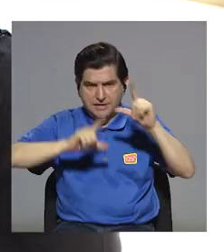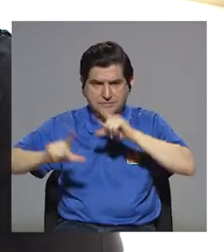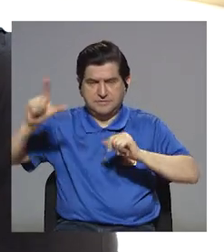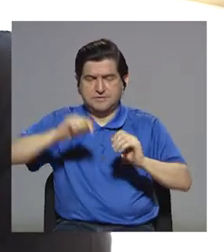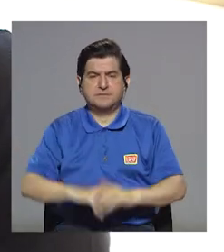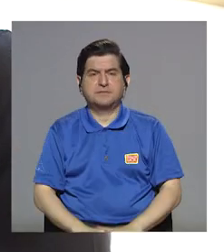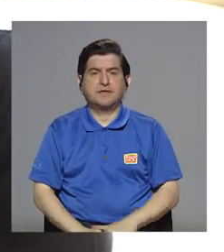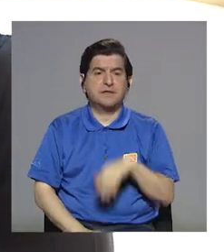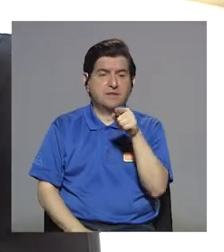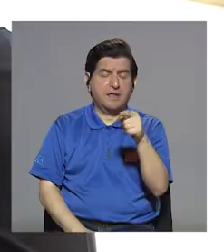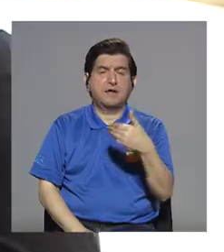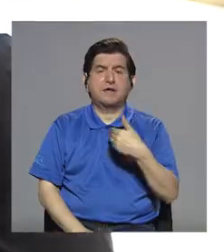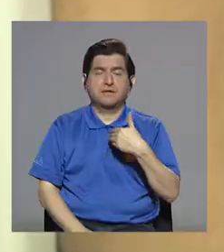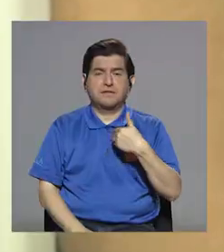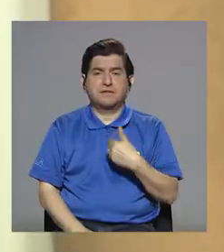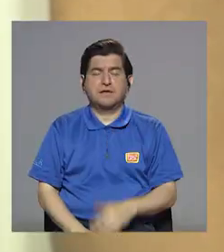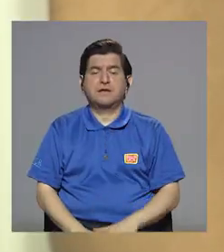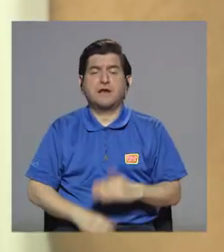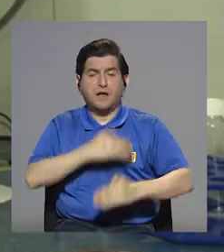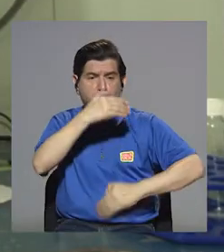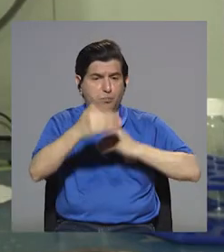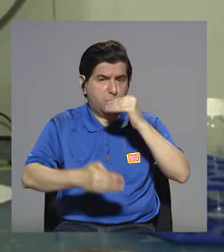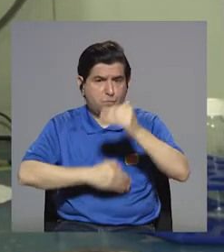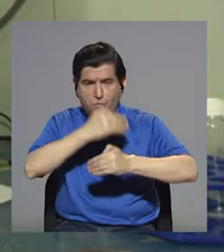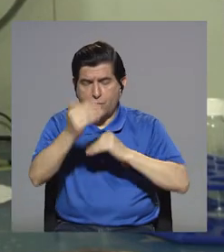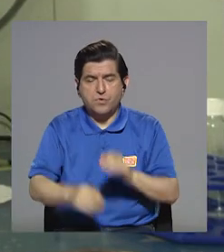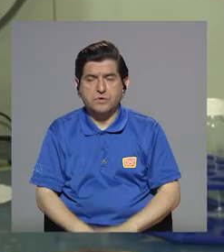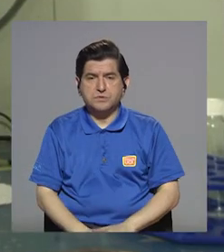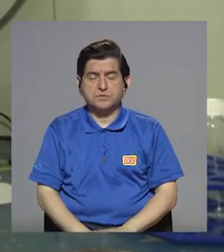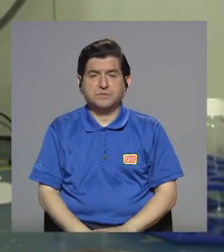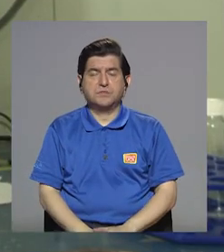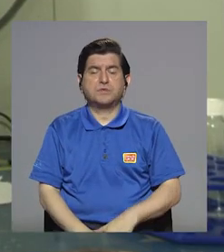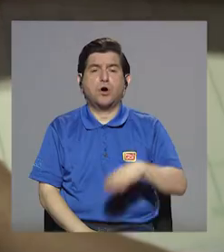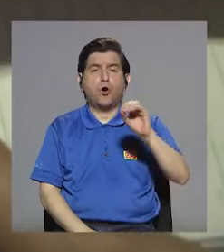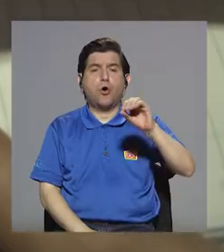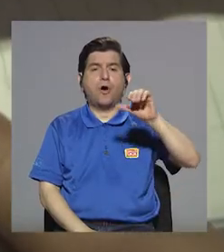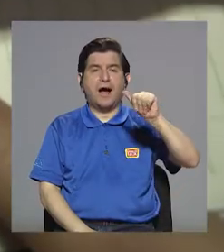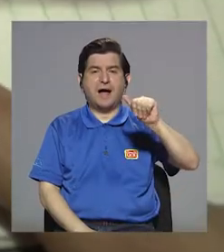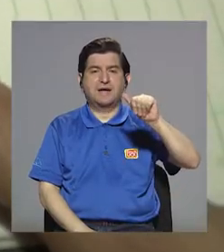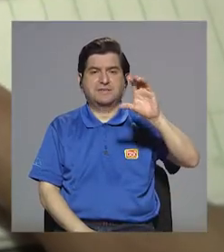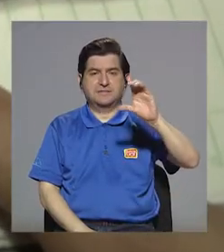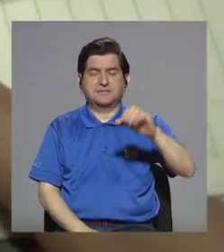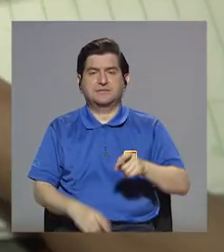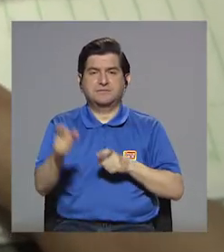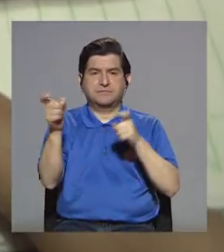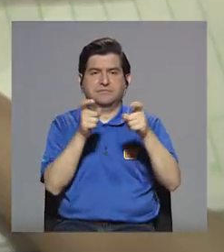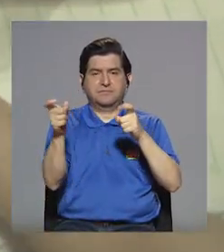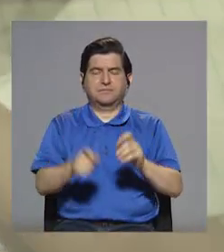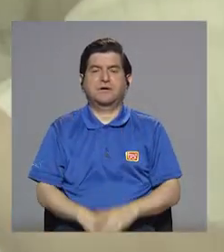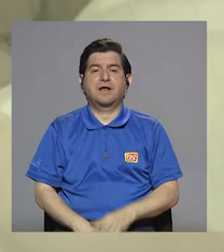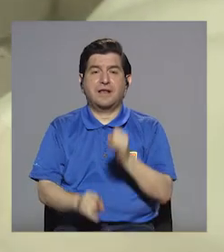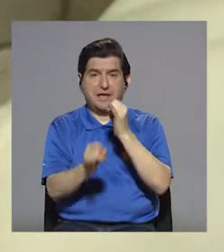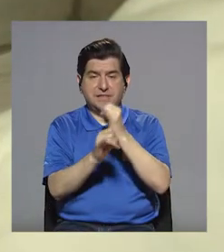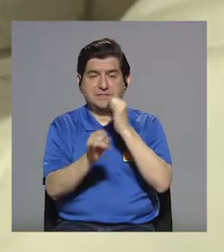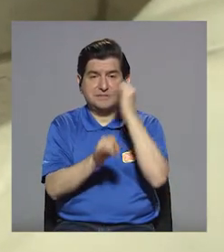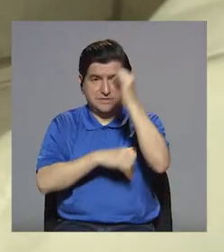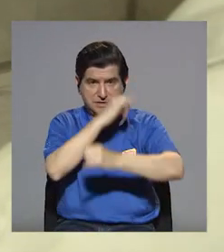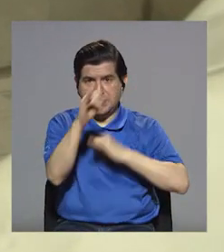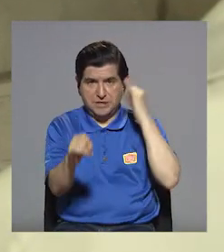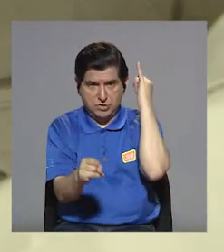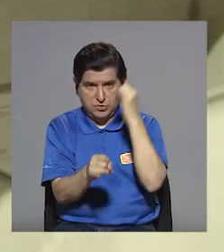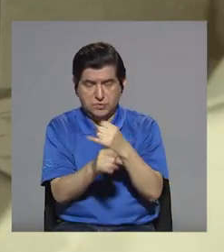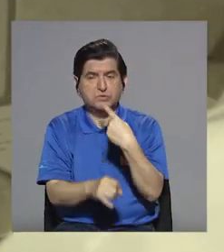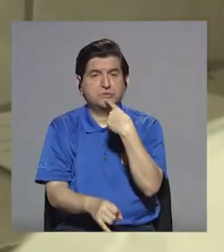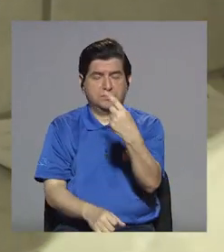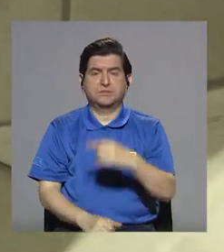¿verdad? Y el laboratorio lleva una cierta de protocolos que se origen bajo la OAC, que es una entidad internacional que